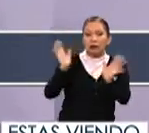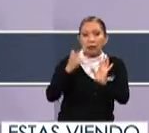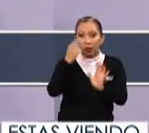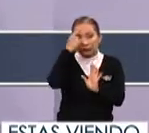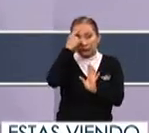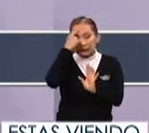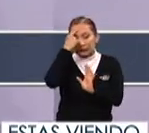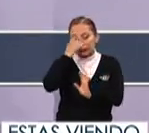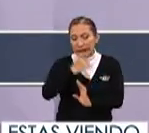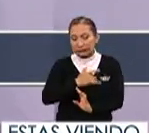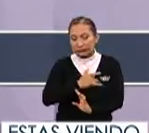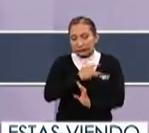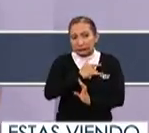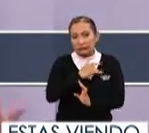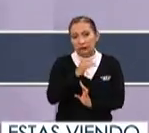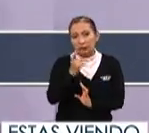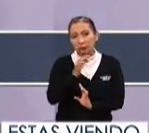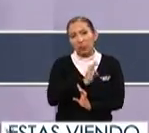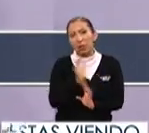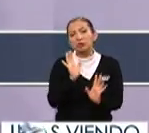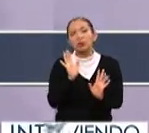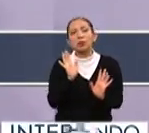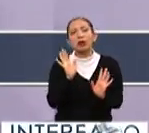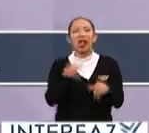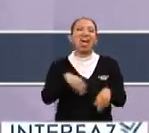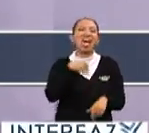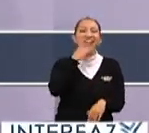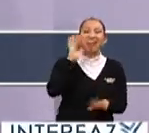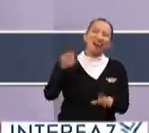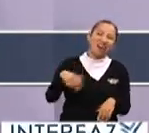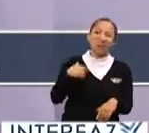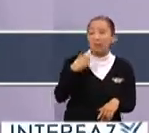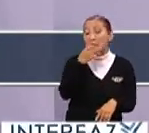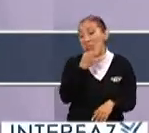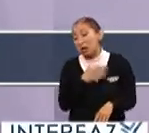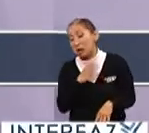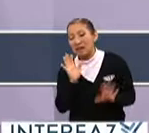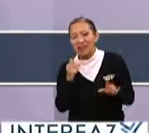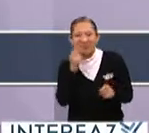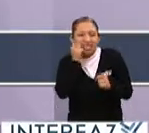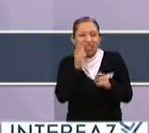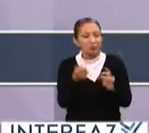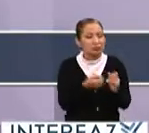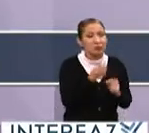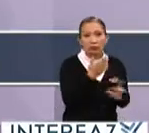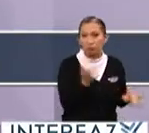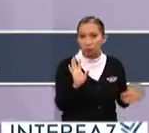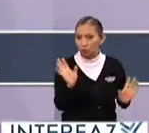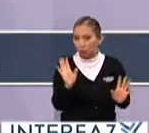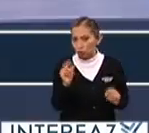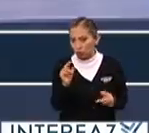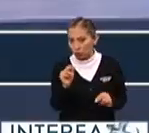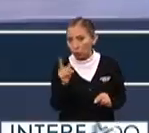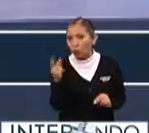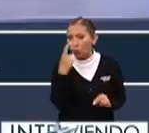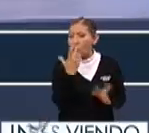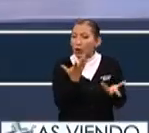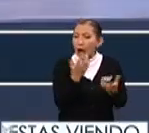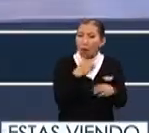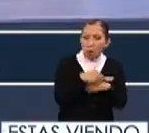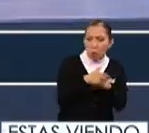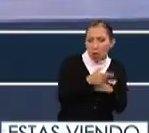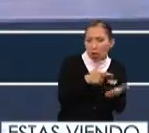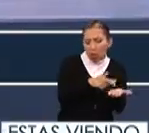conscientes porque podemos tomarlo a la ligera, ¿no? Bueno, pues me dijo pero me lo voy a tomar. ¿Tiene algún número o alguna